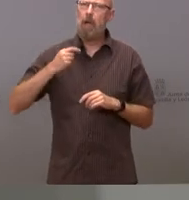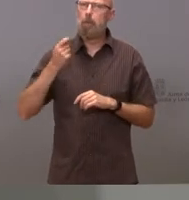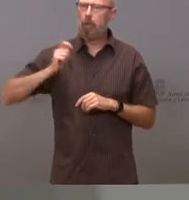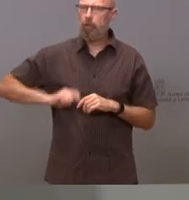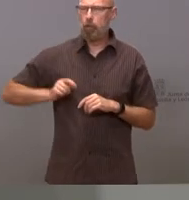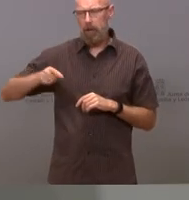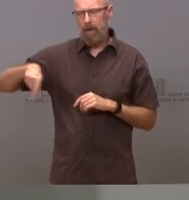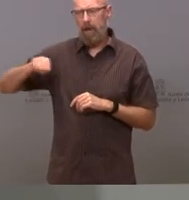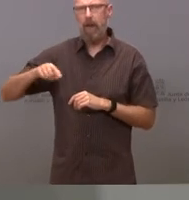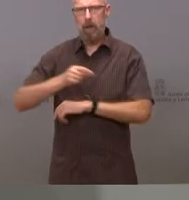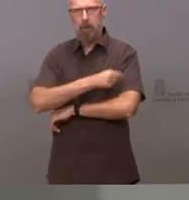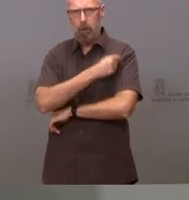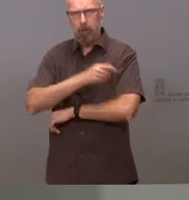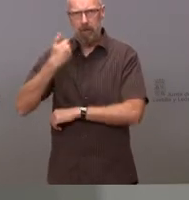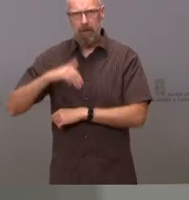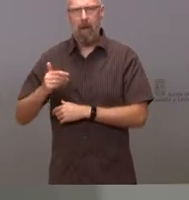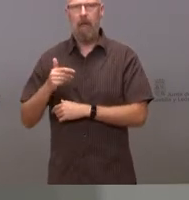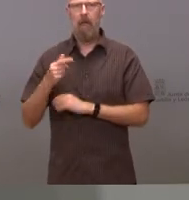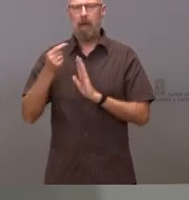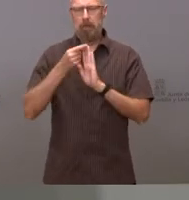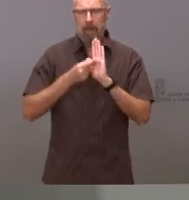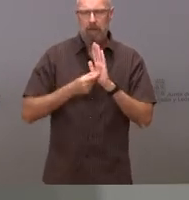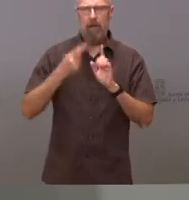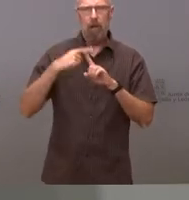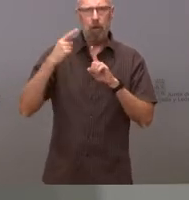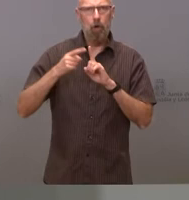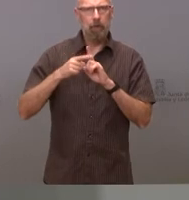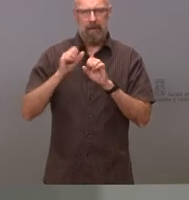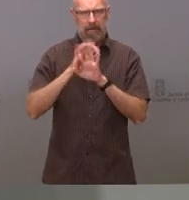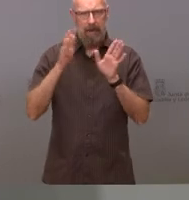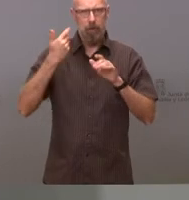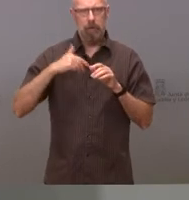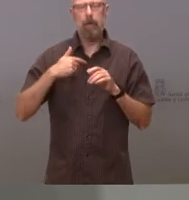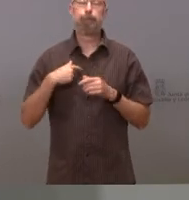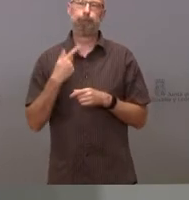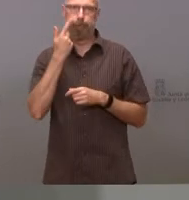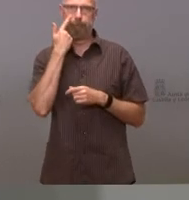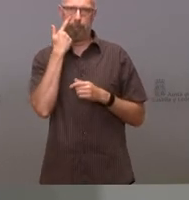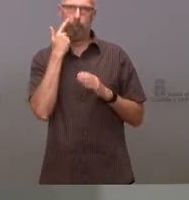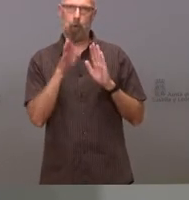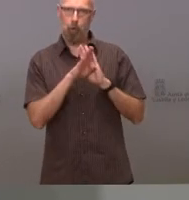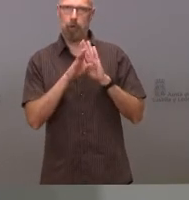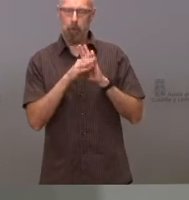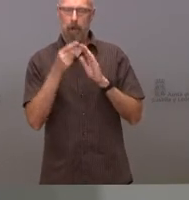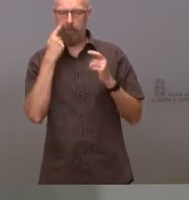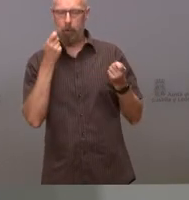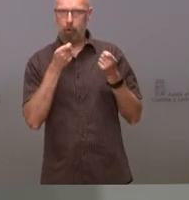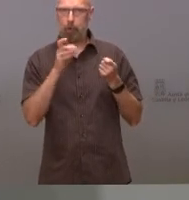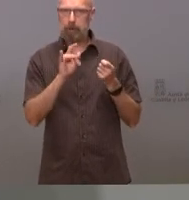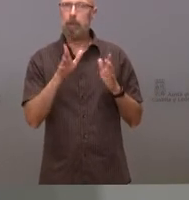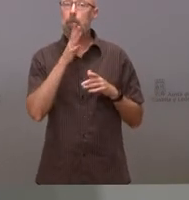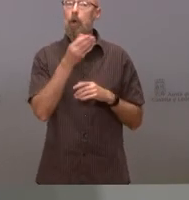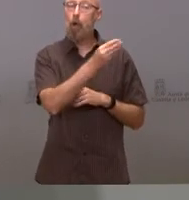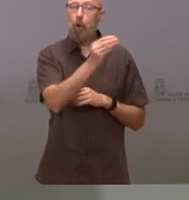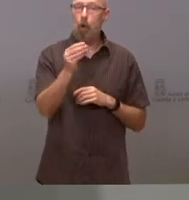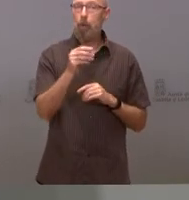tenemos a los profesores vacunados tenemos las medidas tenemos que seguir estando atentos es verdad que hay una mayor incidencia en jóvenes y también es verdad